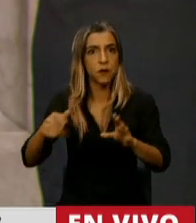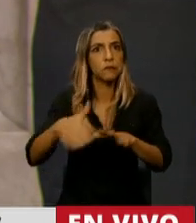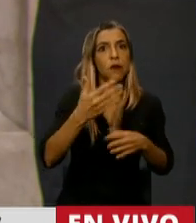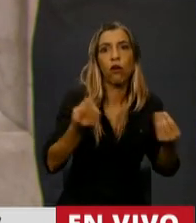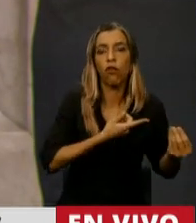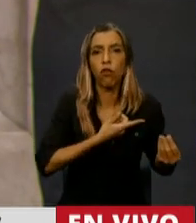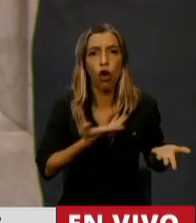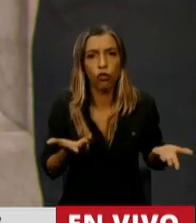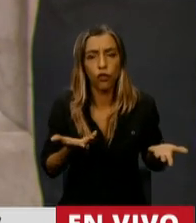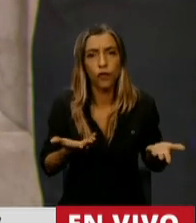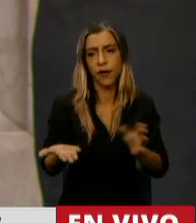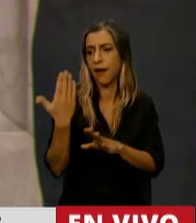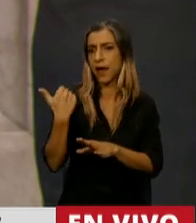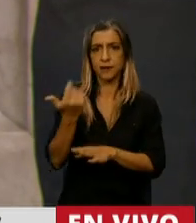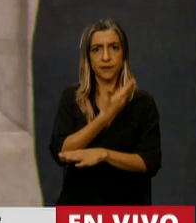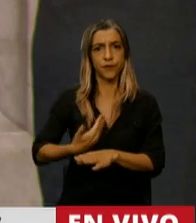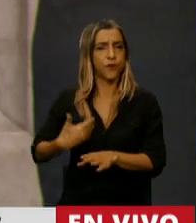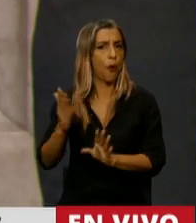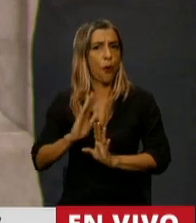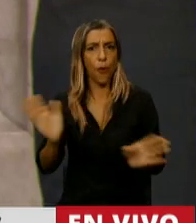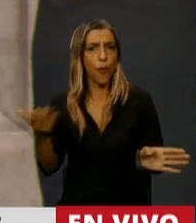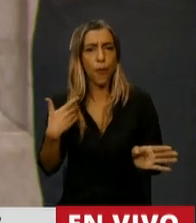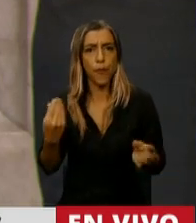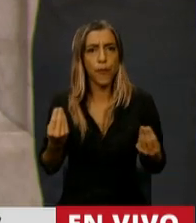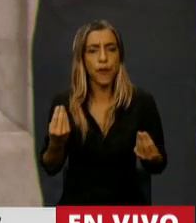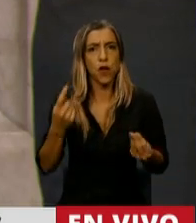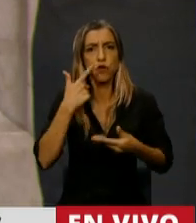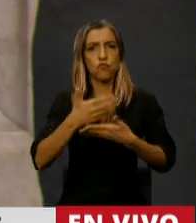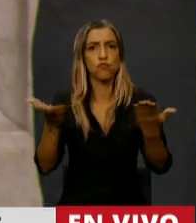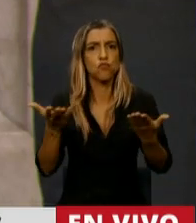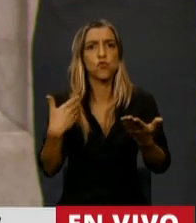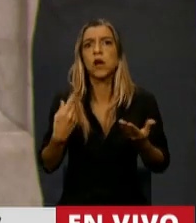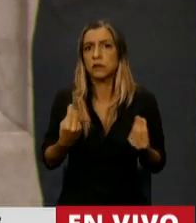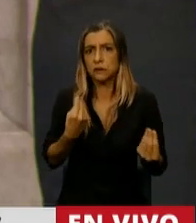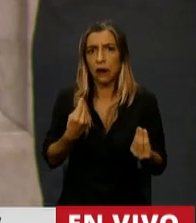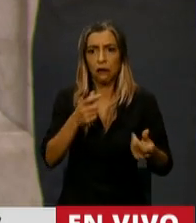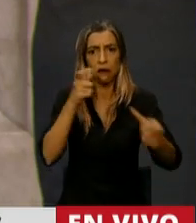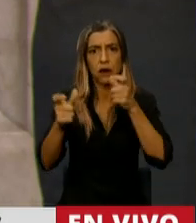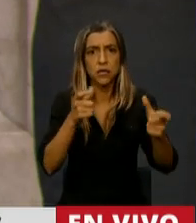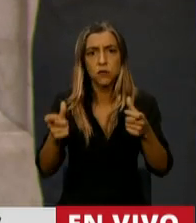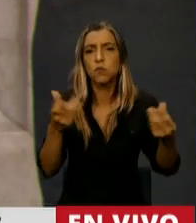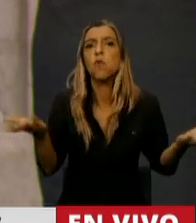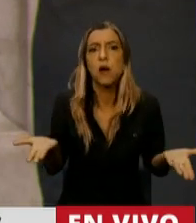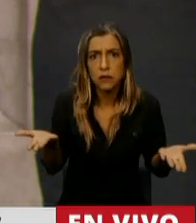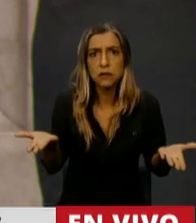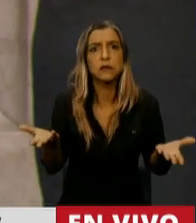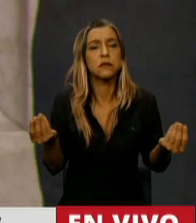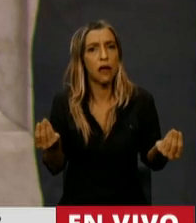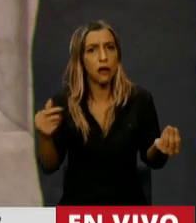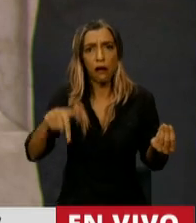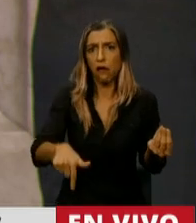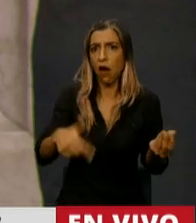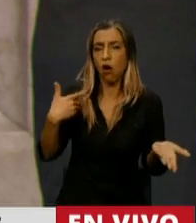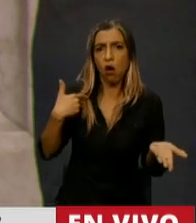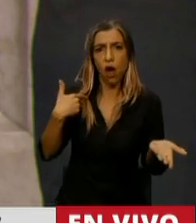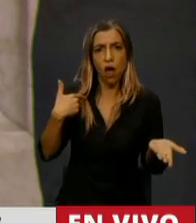rompió toda negociación y toda discusión para dar una respuesta satisfactoria a esas familias que vienen reclamando. Y ahora lo que